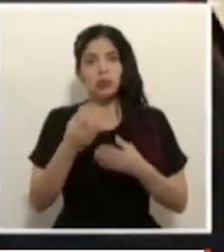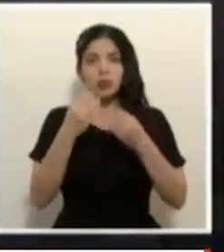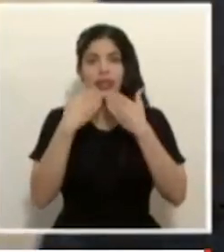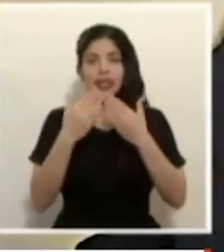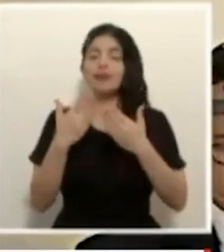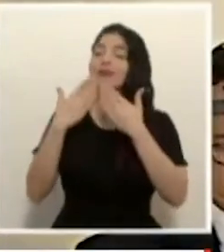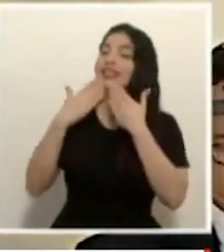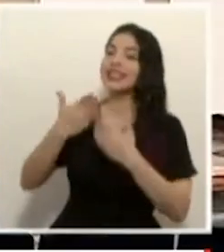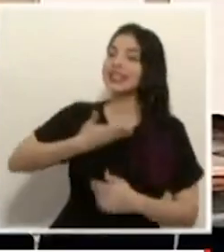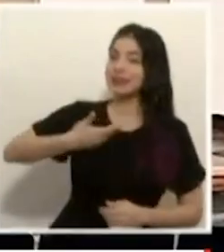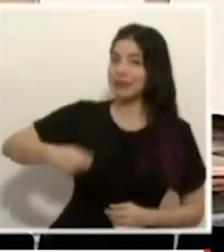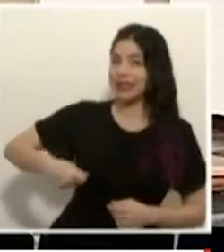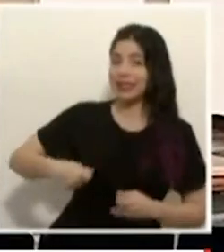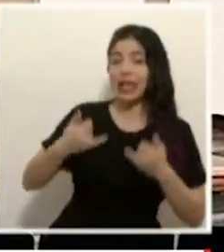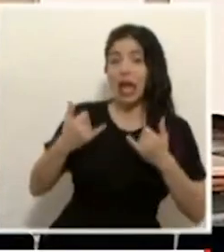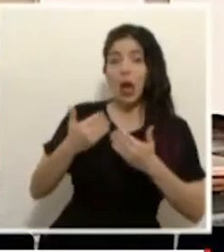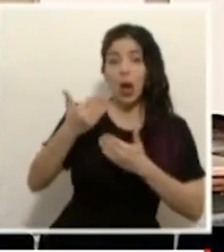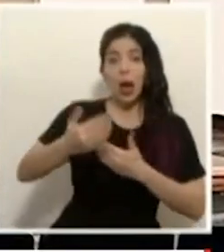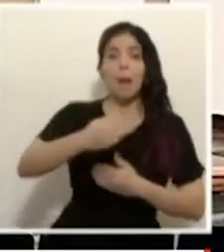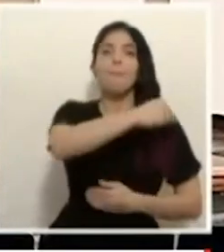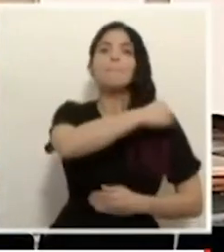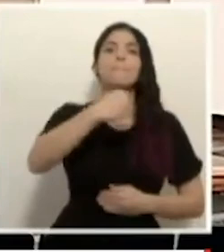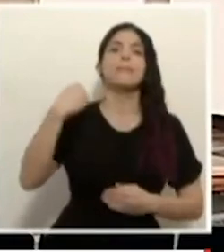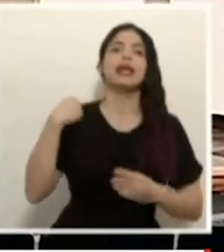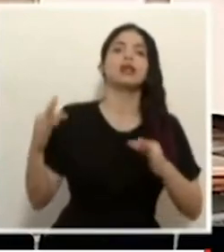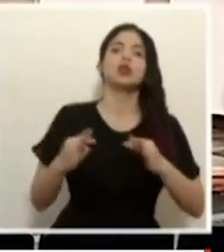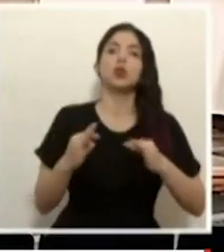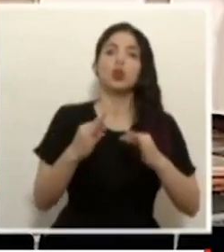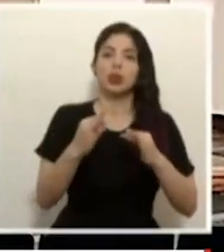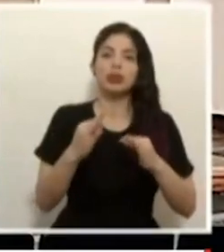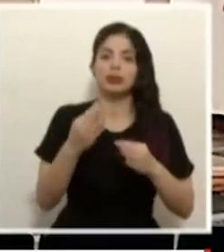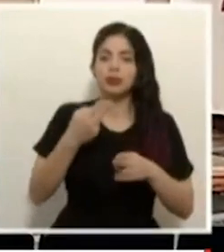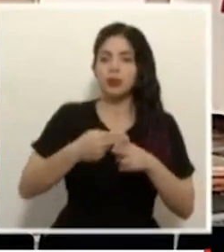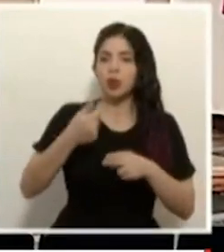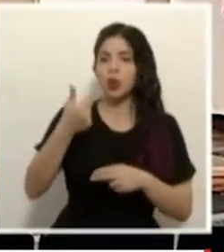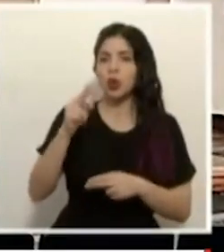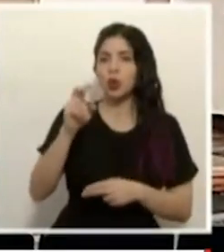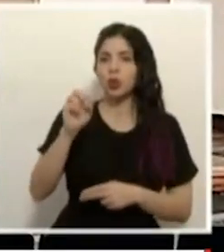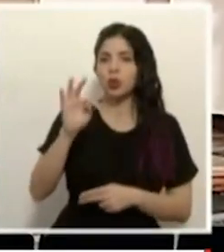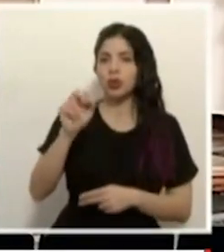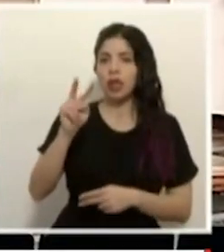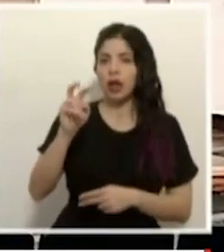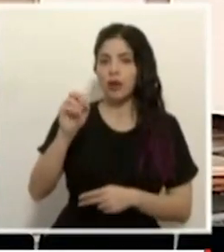Presidente. Escucharemos al señor Ministro de Turismo, don Gustavo Segura.